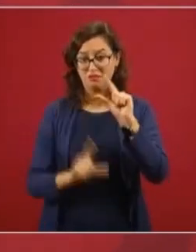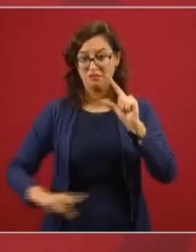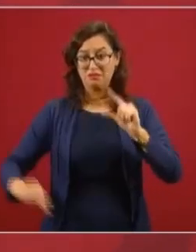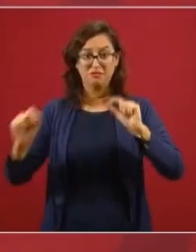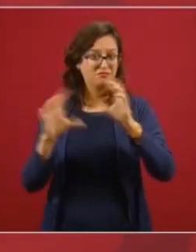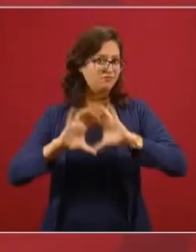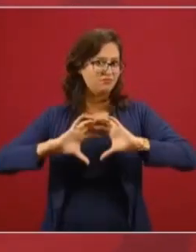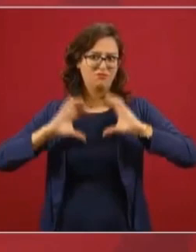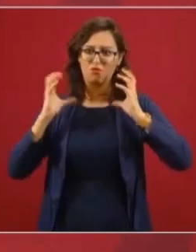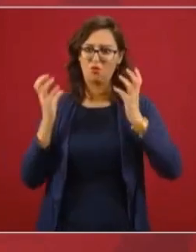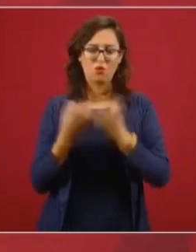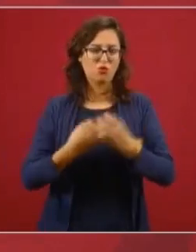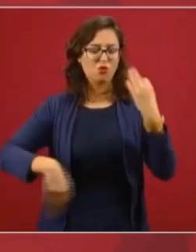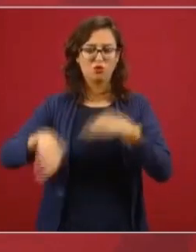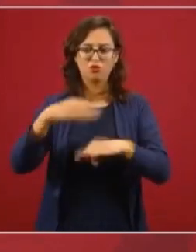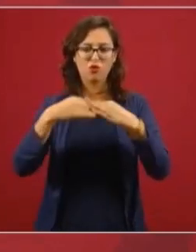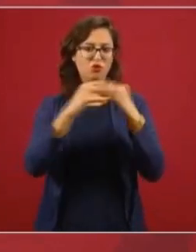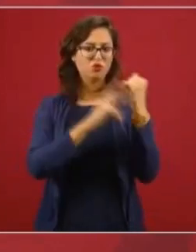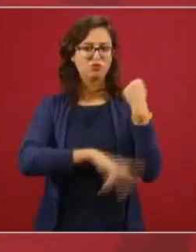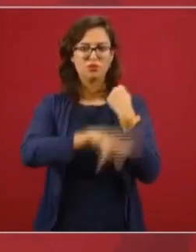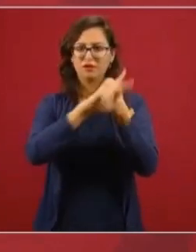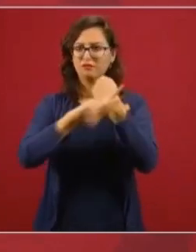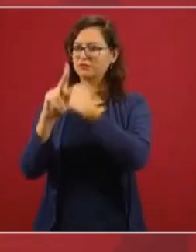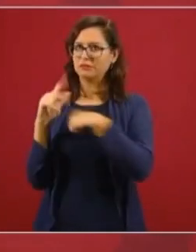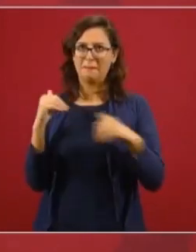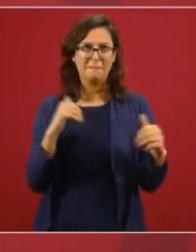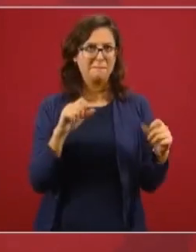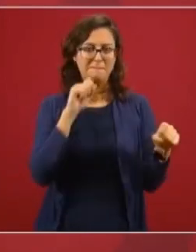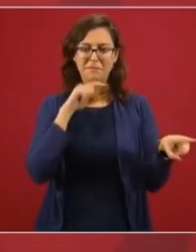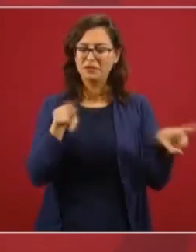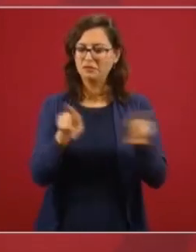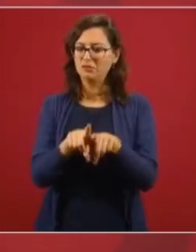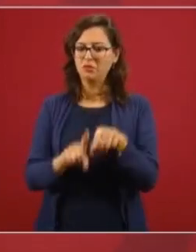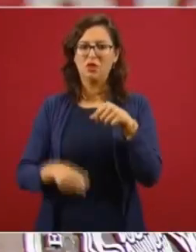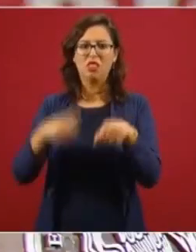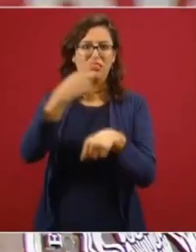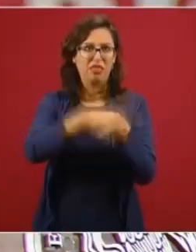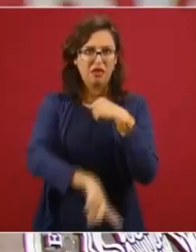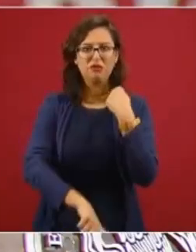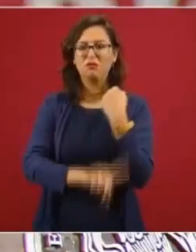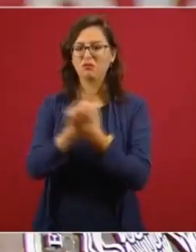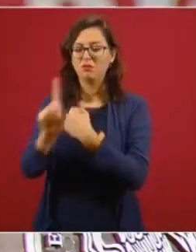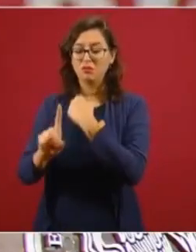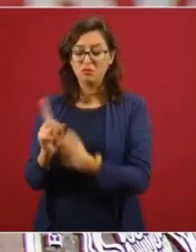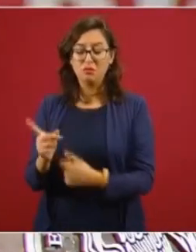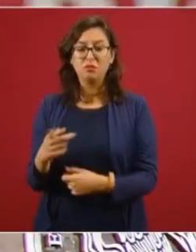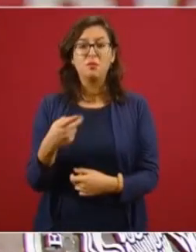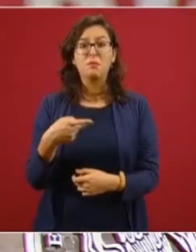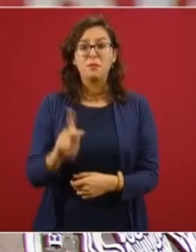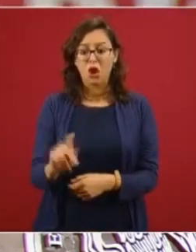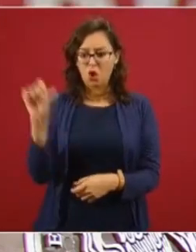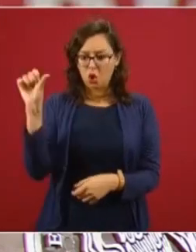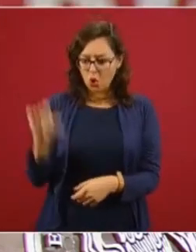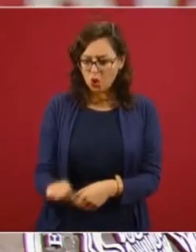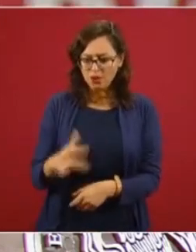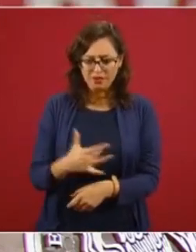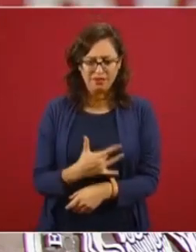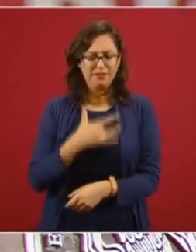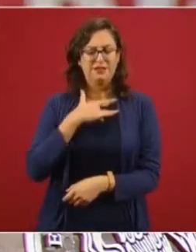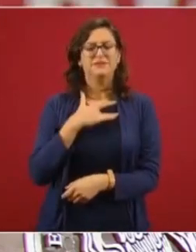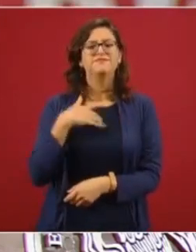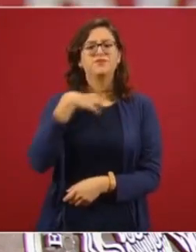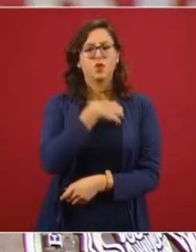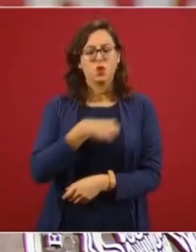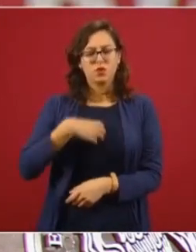de todos y cada uno de los países. Entonces, hoy nos sentimos particularmente contentos y honrados de poder